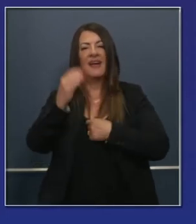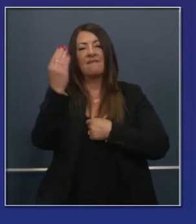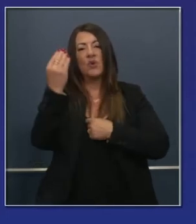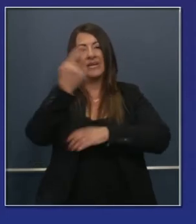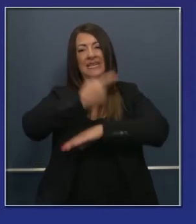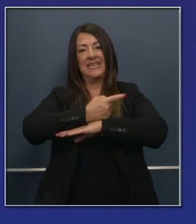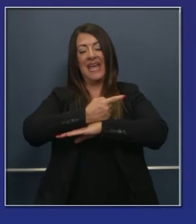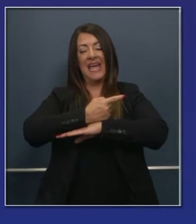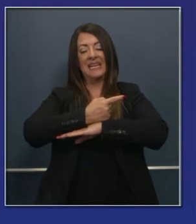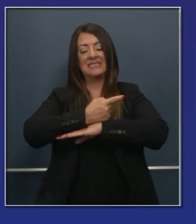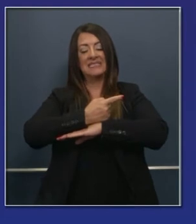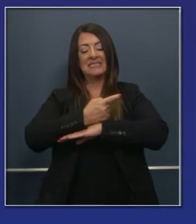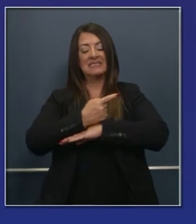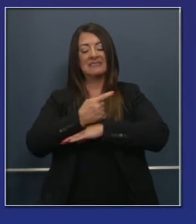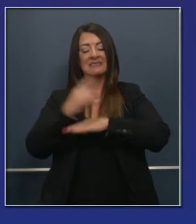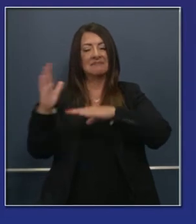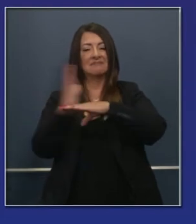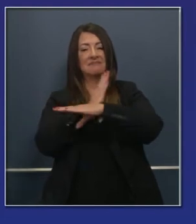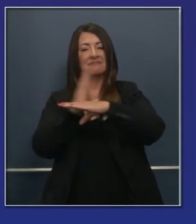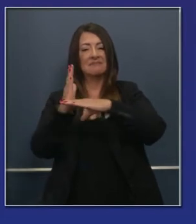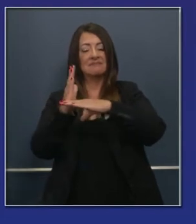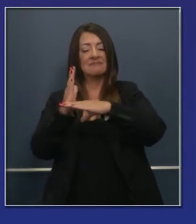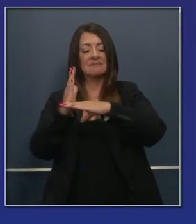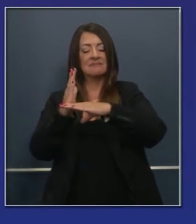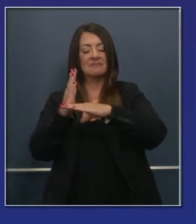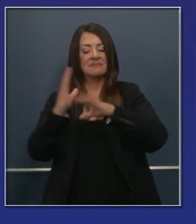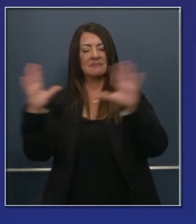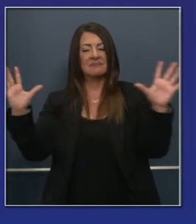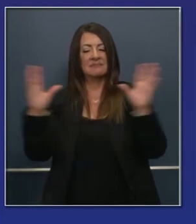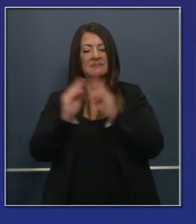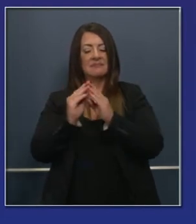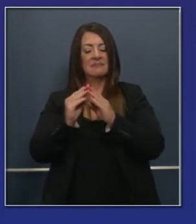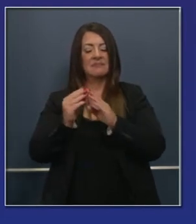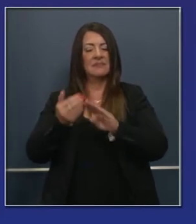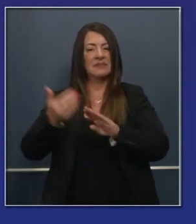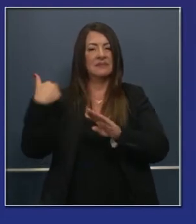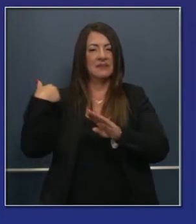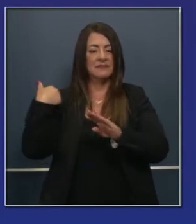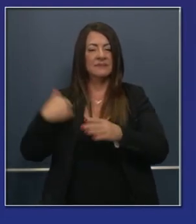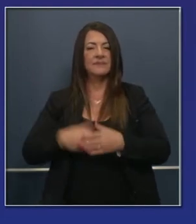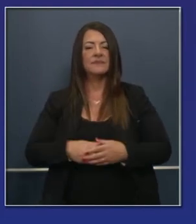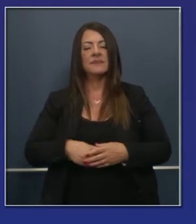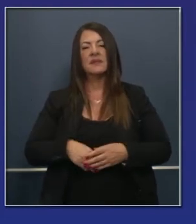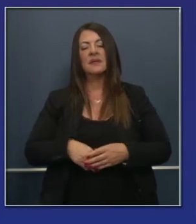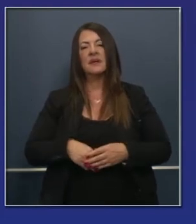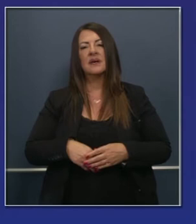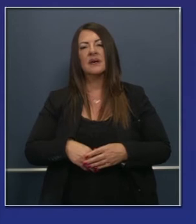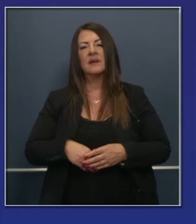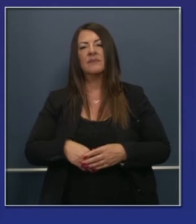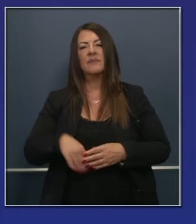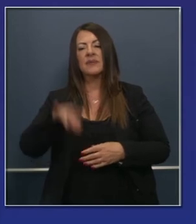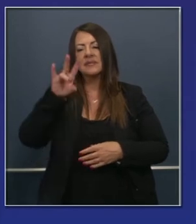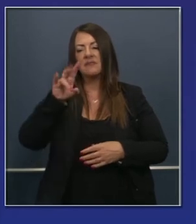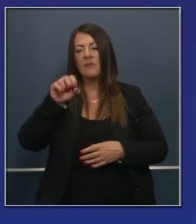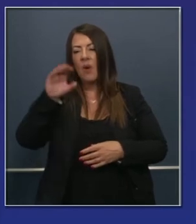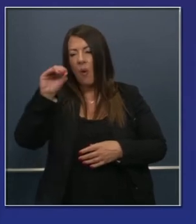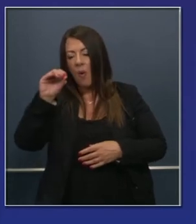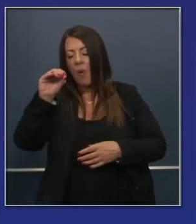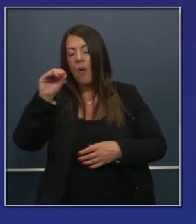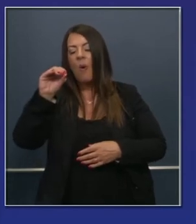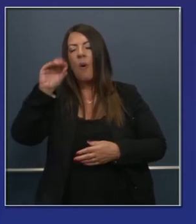en este gráfico de 14 días, verán dónde estaban en la última persona 7.0,